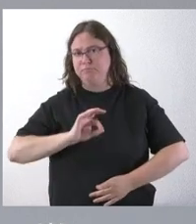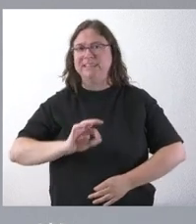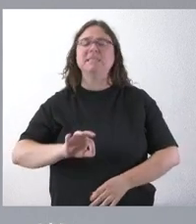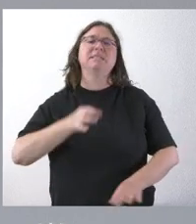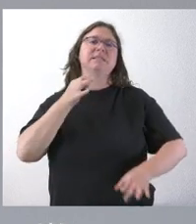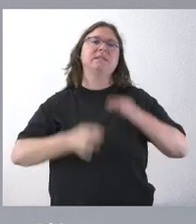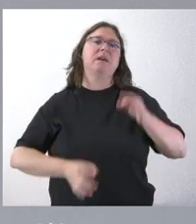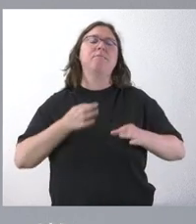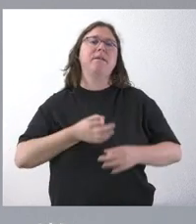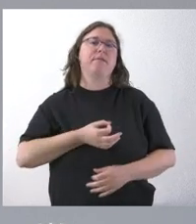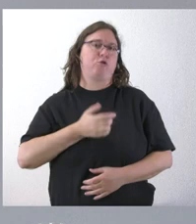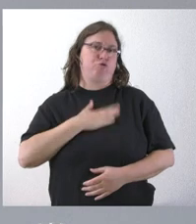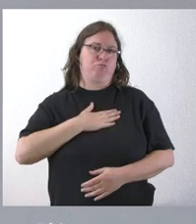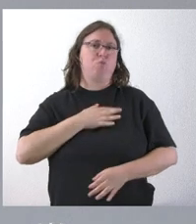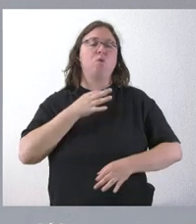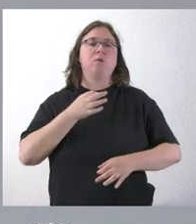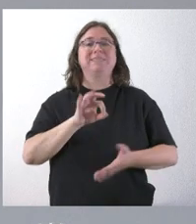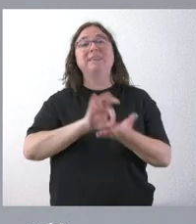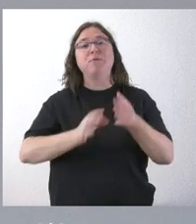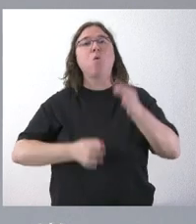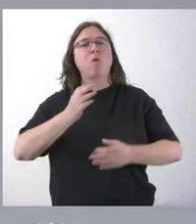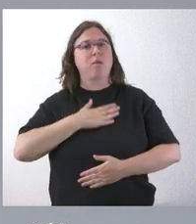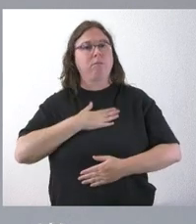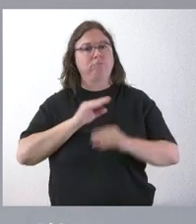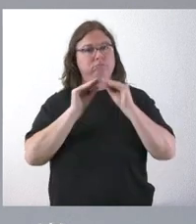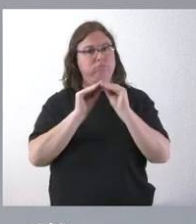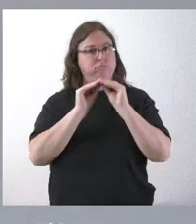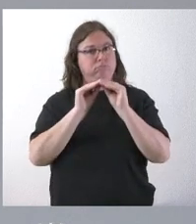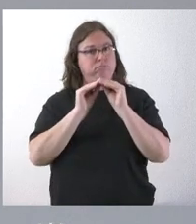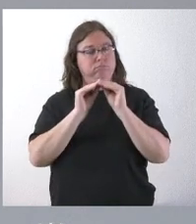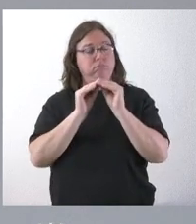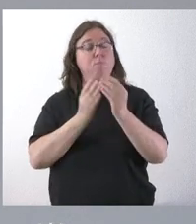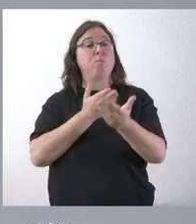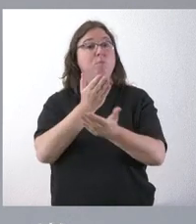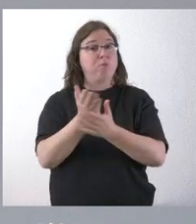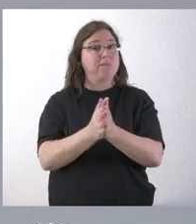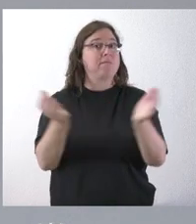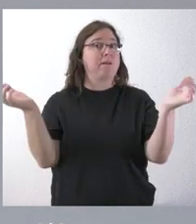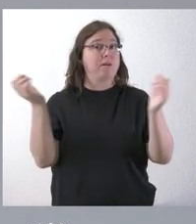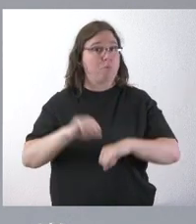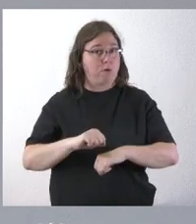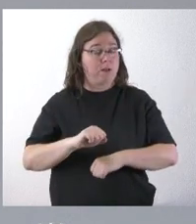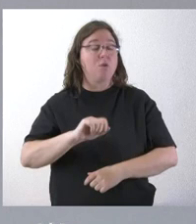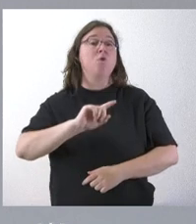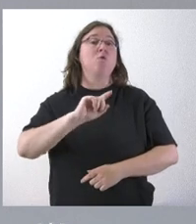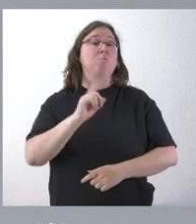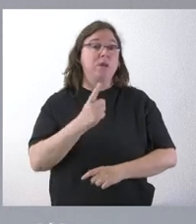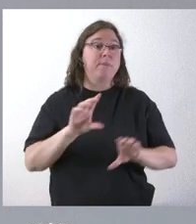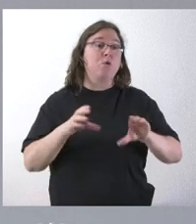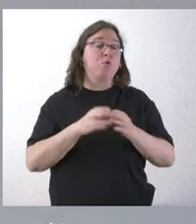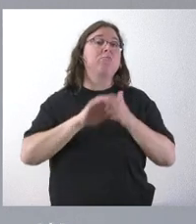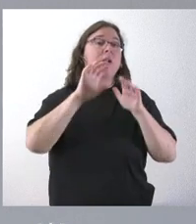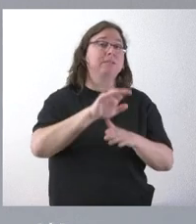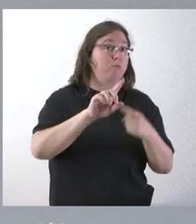jurídicos articularán esta propuesta, esta propuesta de acuerdo, que antes de que lo apruebe la Junta, saben que también